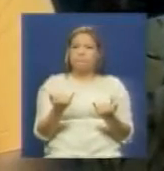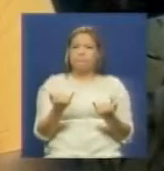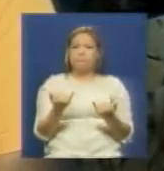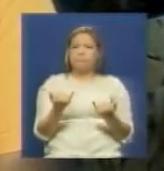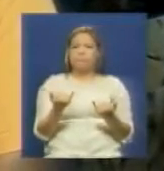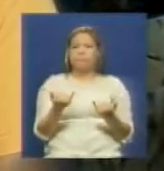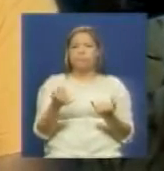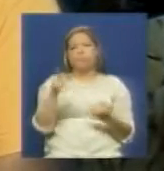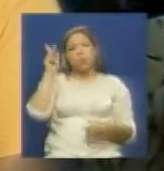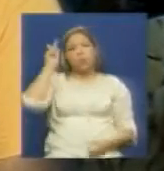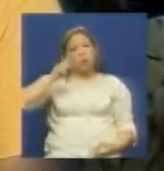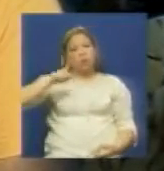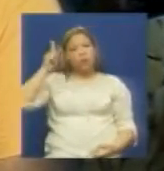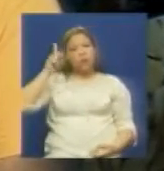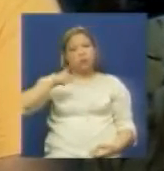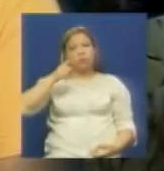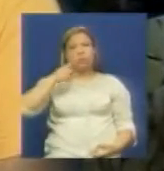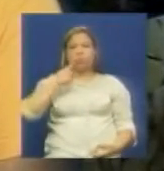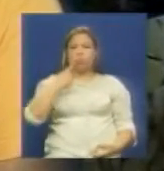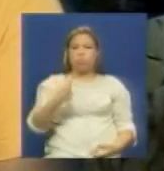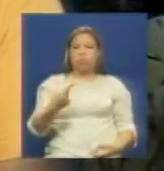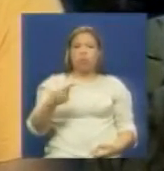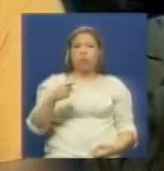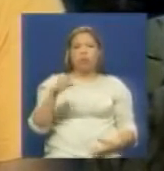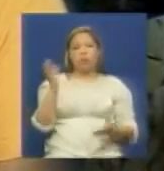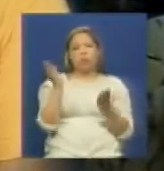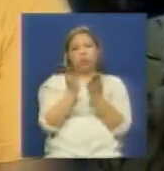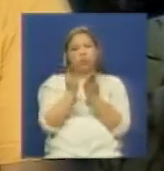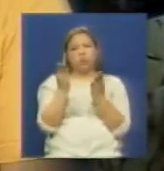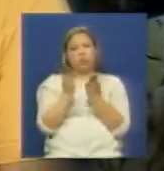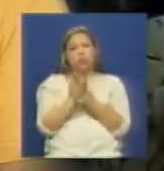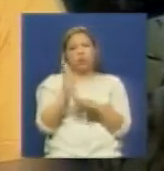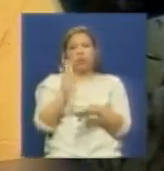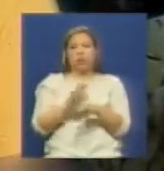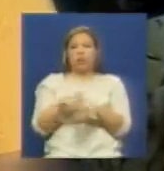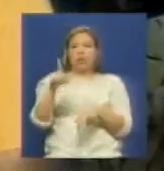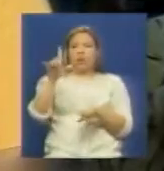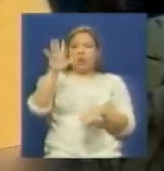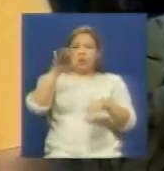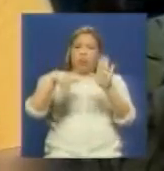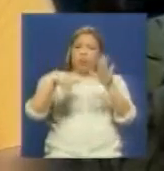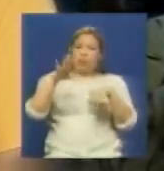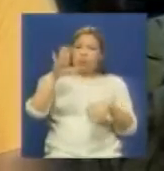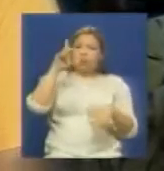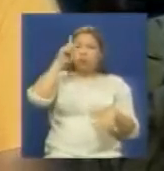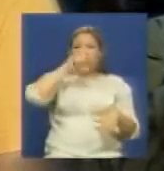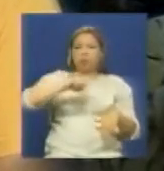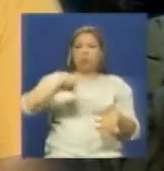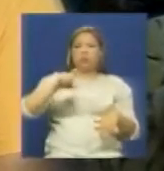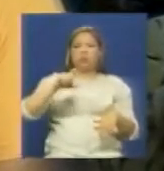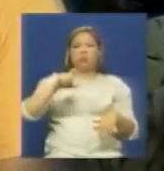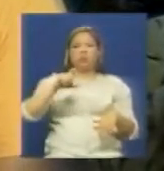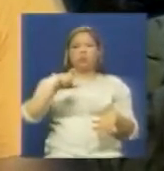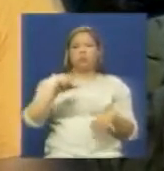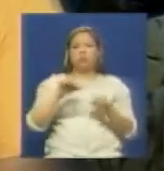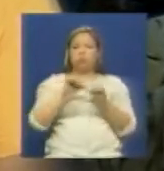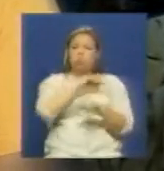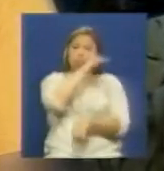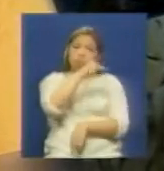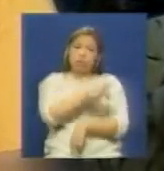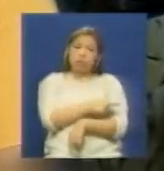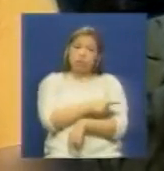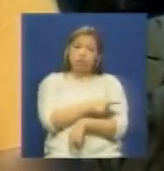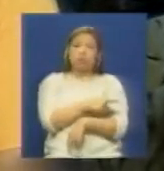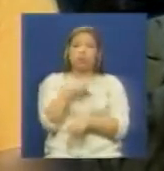el profesor que nos dio la clase por 15 años todavía no la sigue dando estamos fortaleciendo el